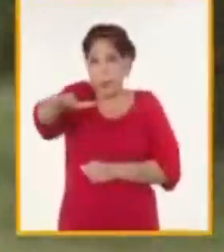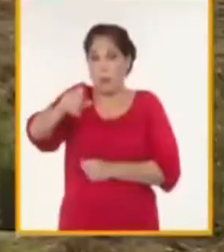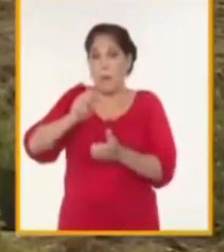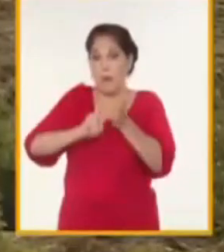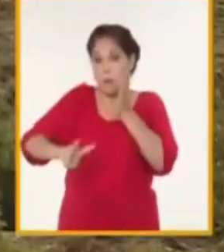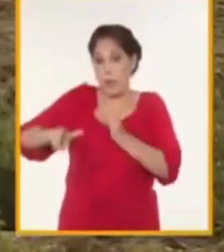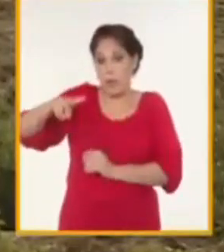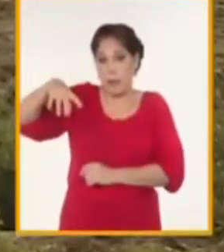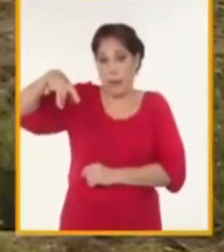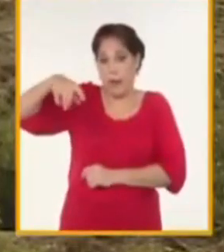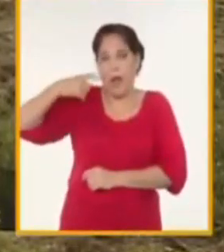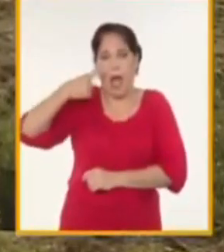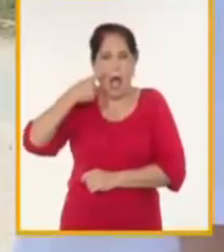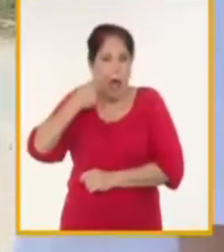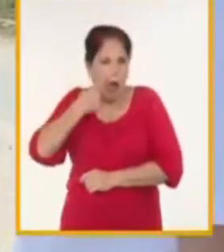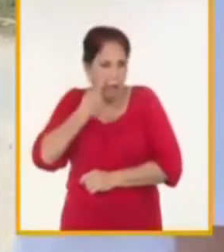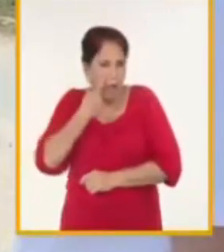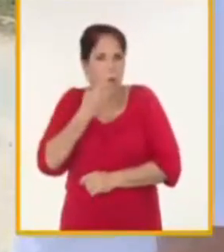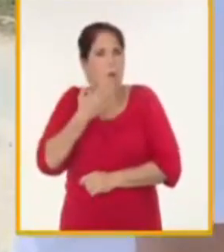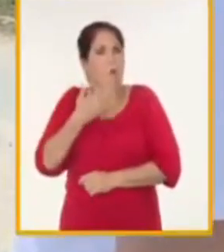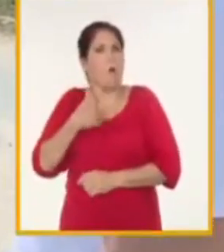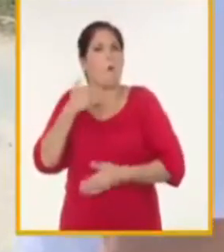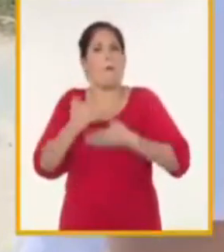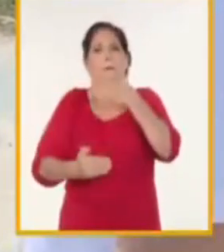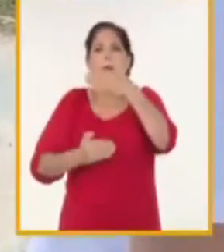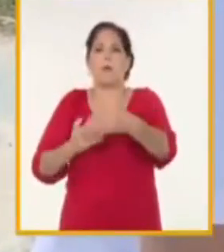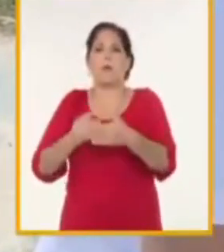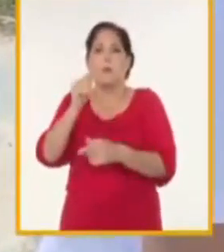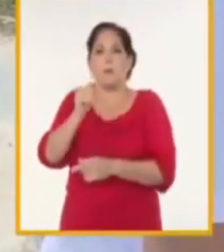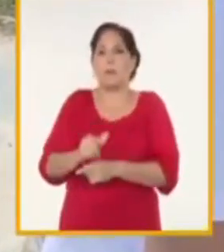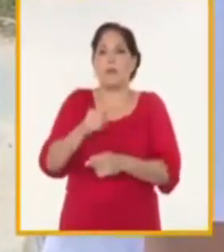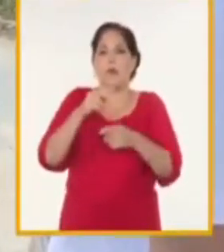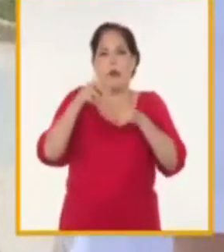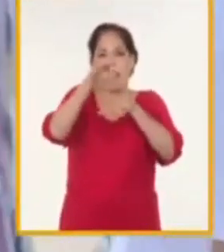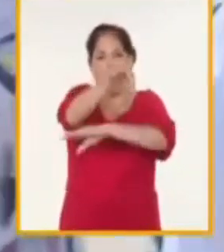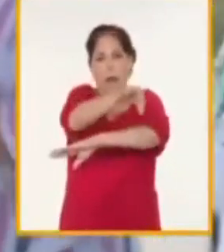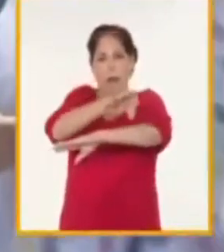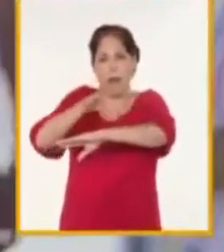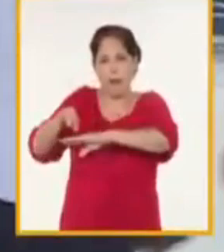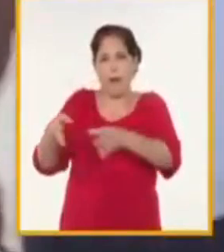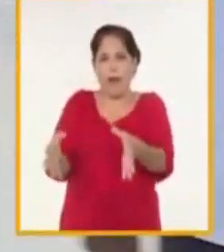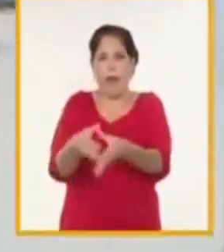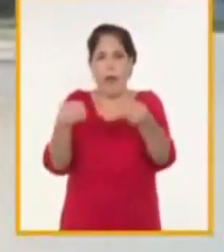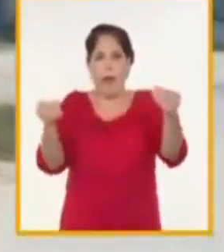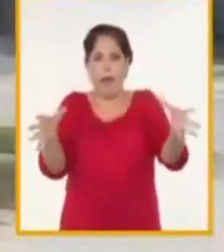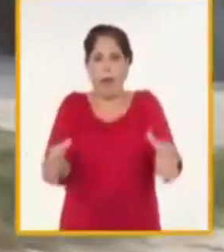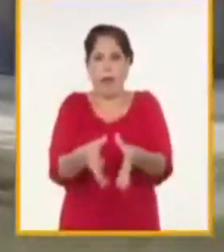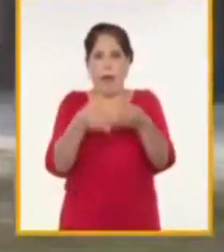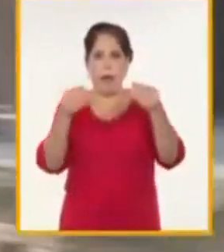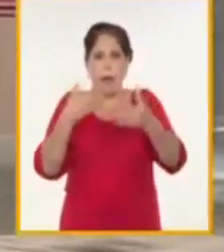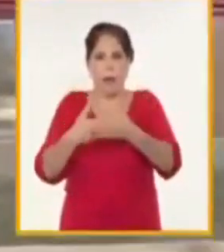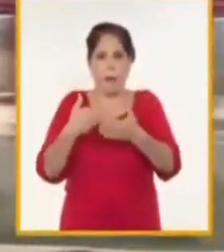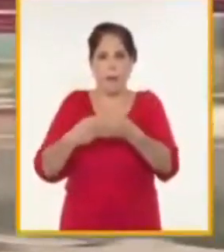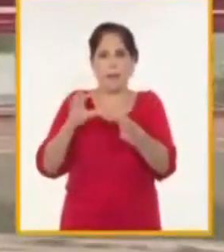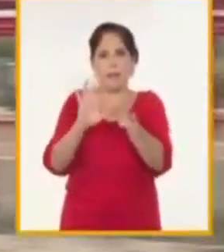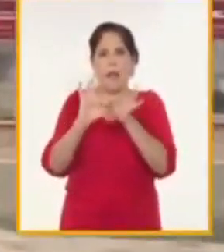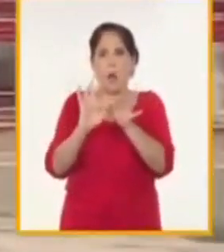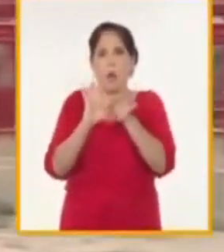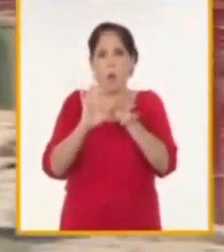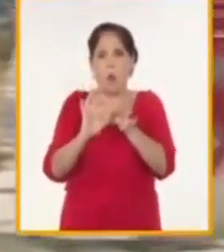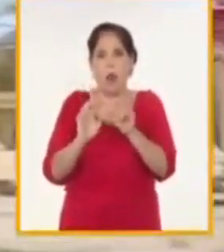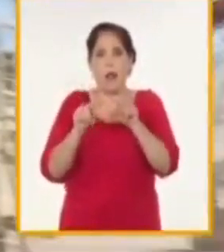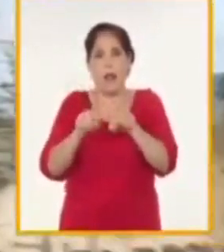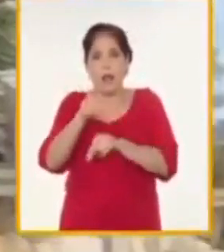fuimos a constatar la marcha del proceso inversionista de arena guane unidad empresarial de base de la empresa